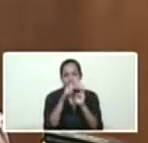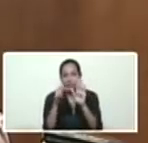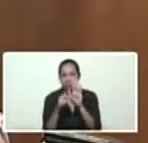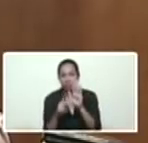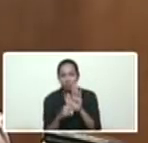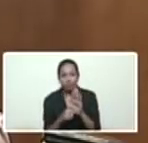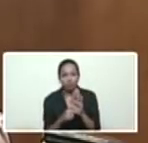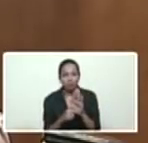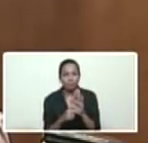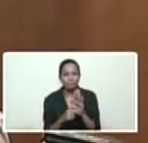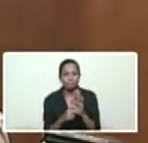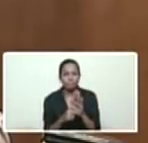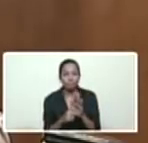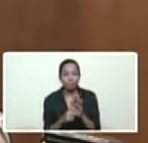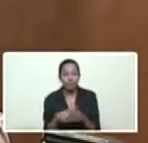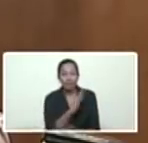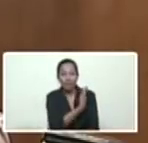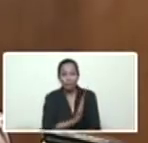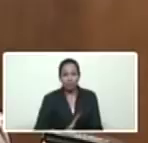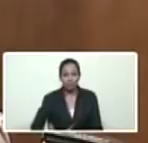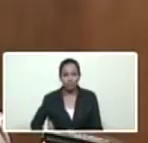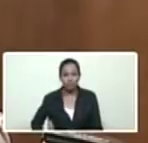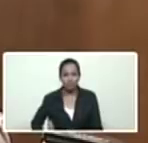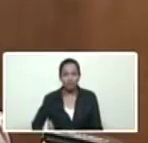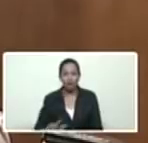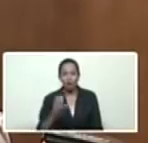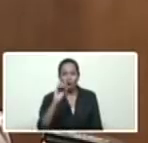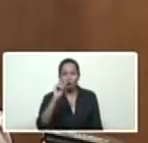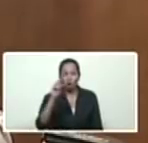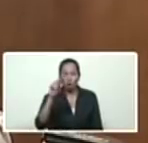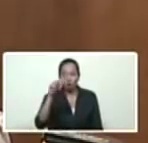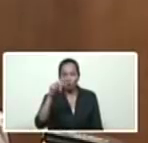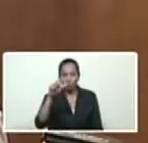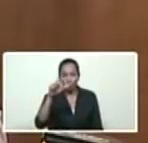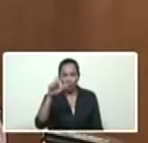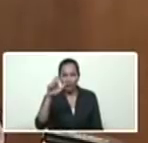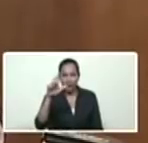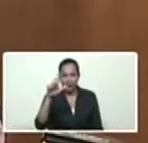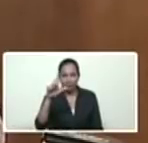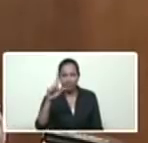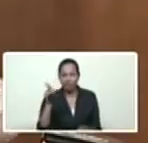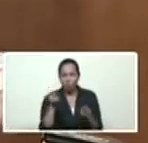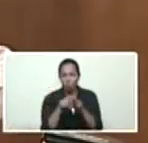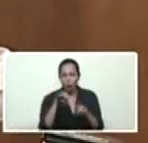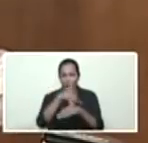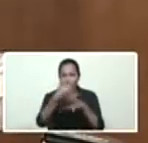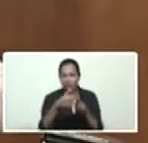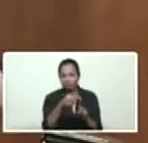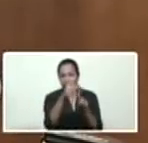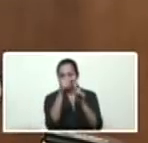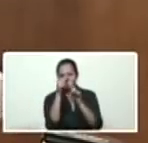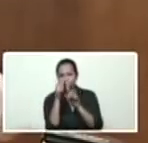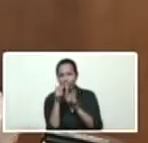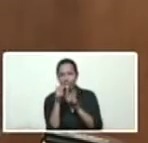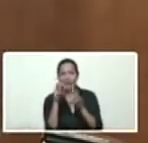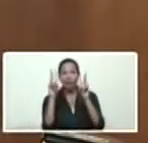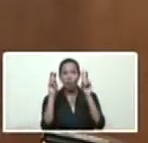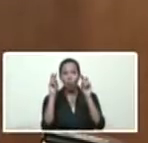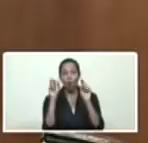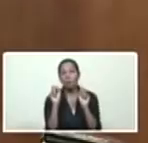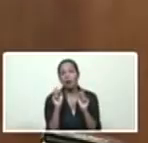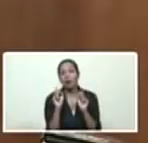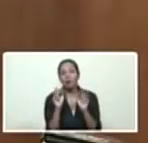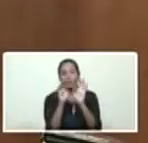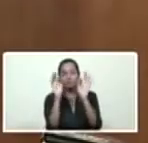presidencia de la Corporación Corpoelec para el plan especial administrado y para la nueva etapa que tenemos que